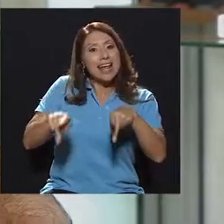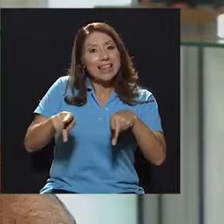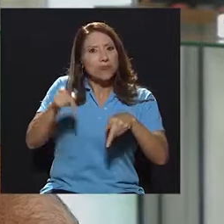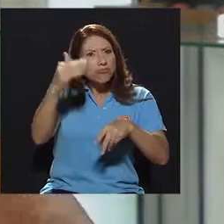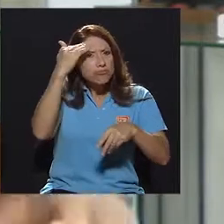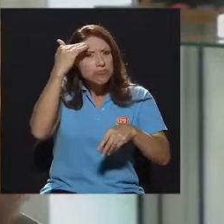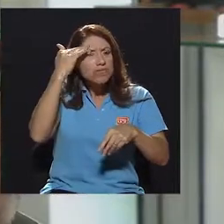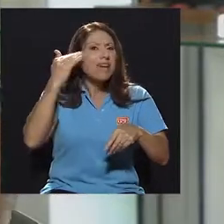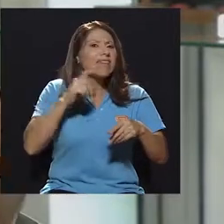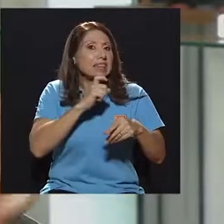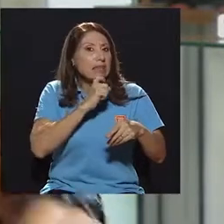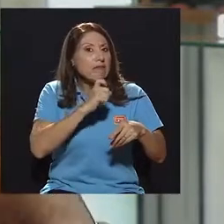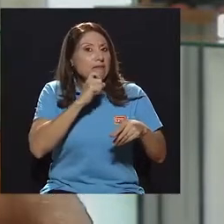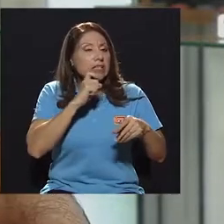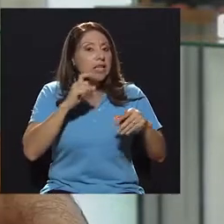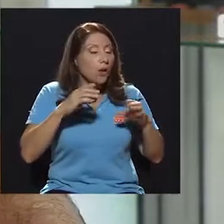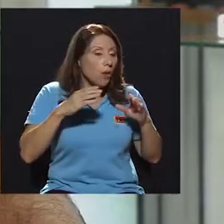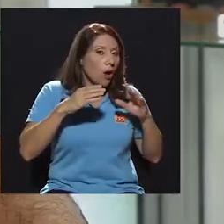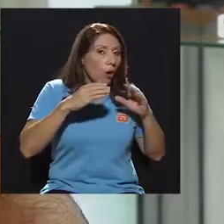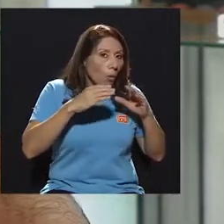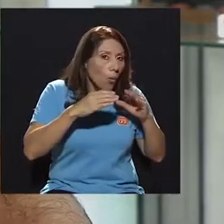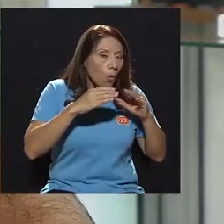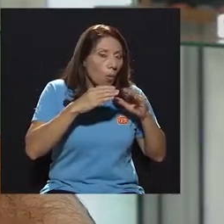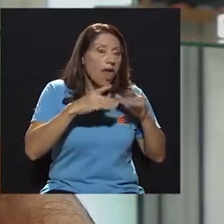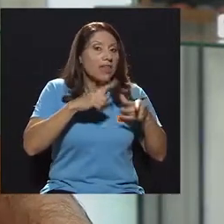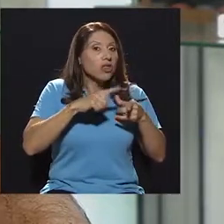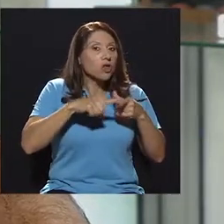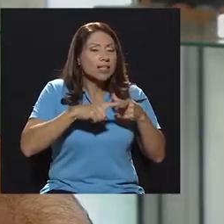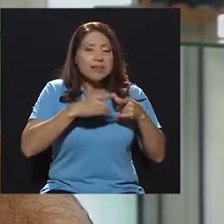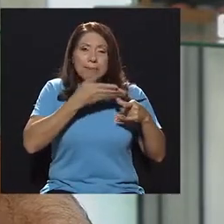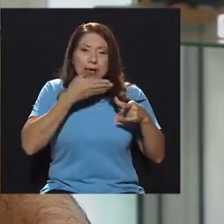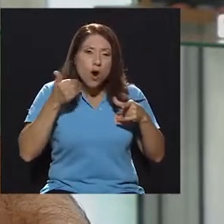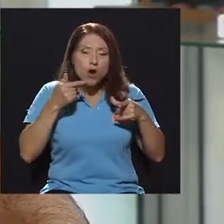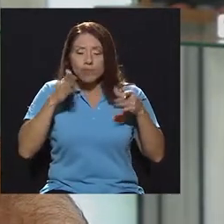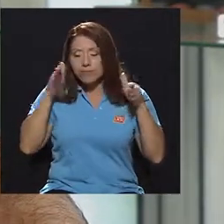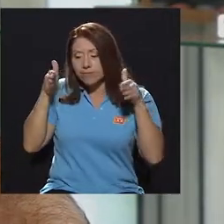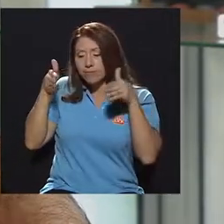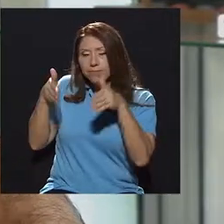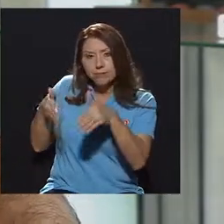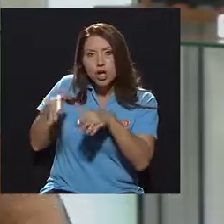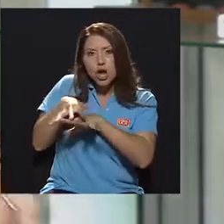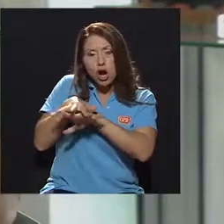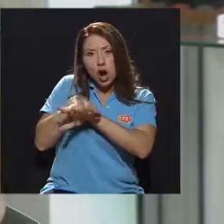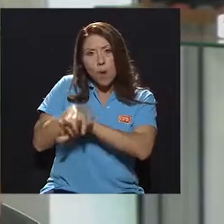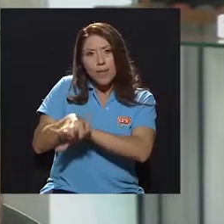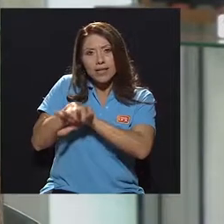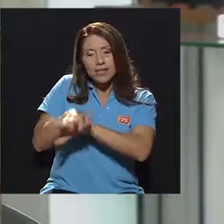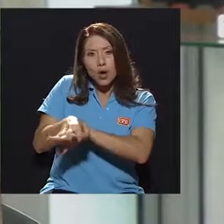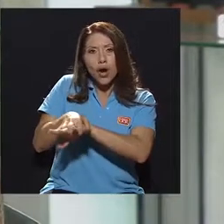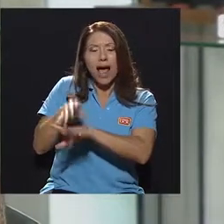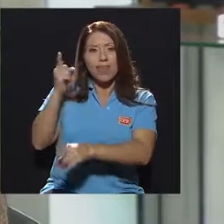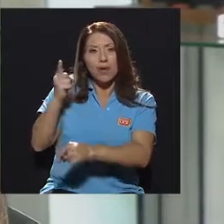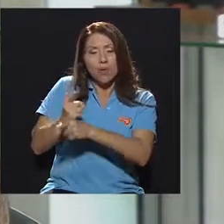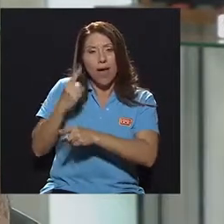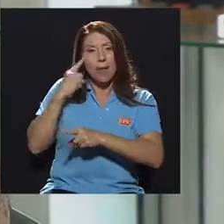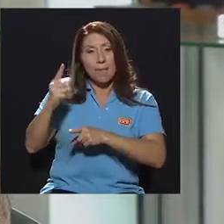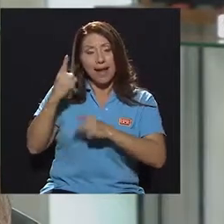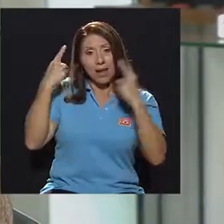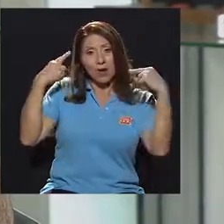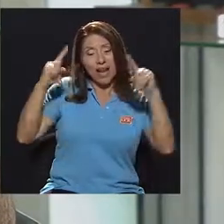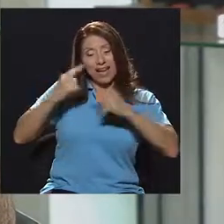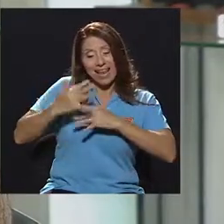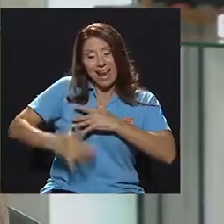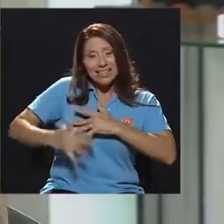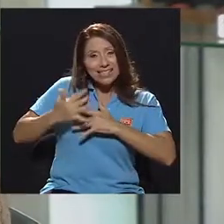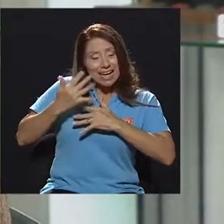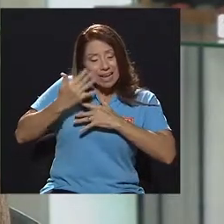es un poco difícil y como debemos centrarnos en compresiones, vamos a centrarnos solamente en eso, en dar una compresión adecuada para lograr que esa sangre